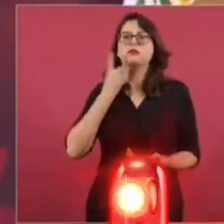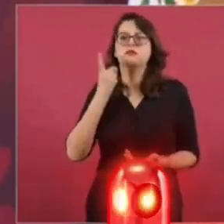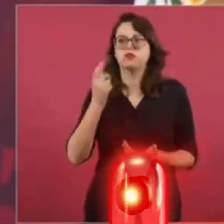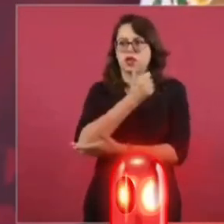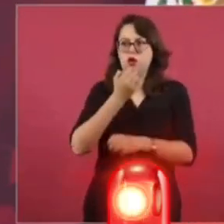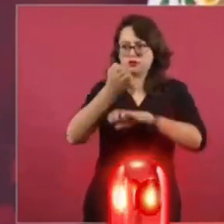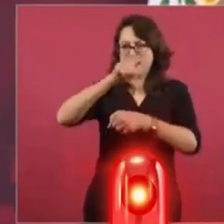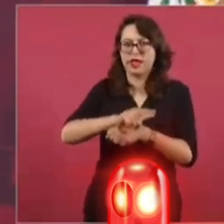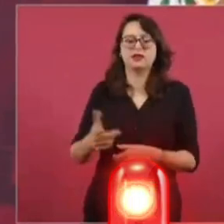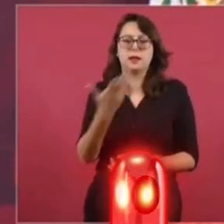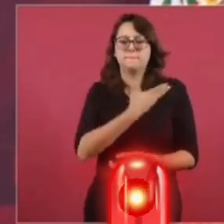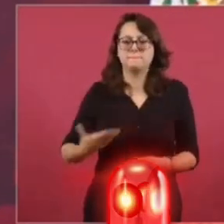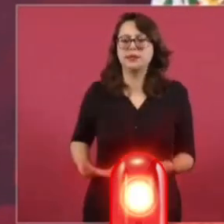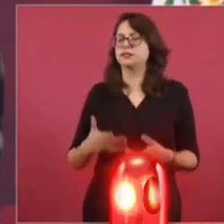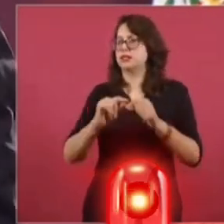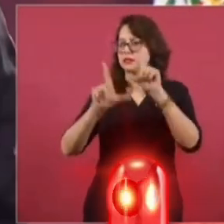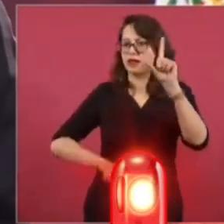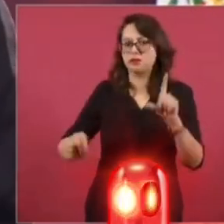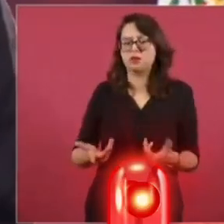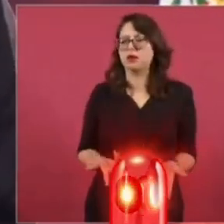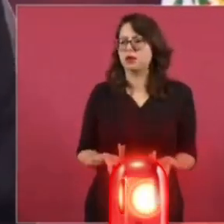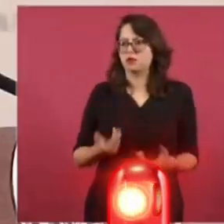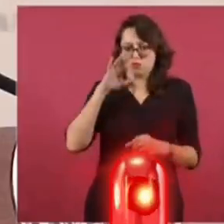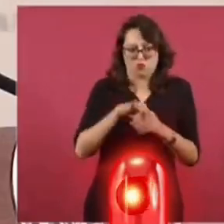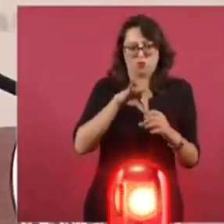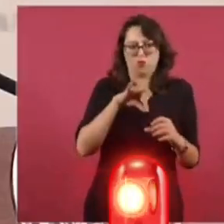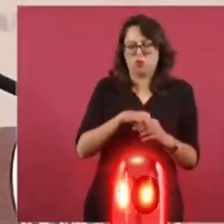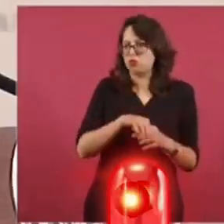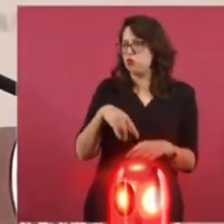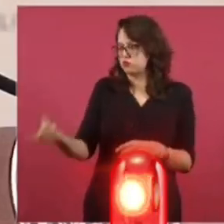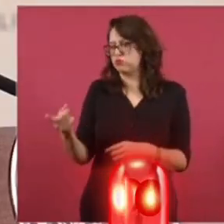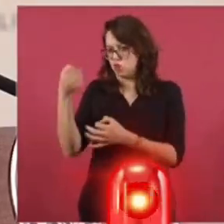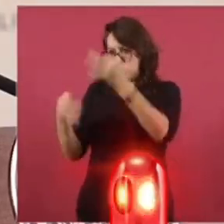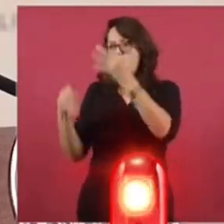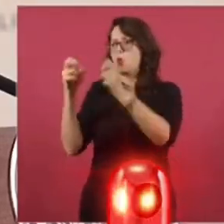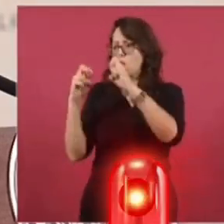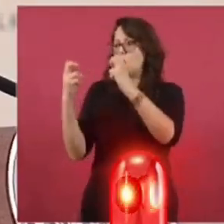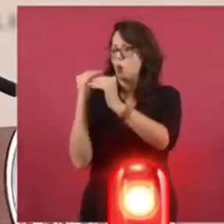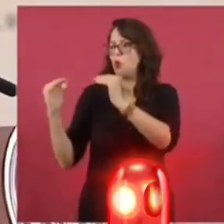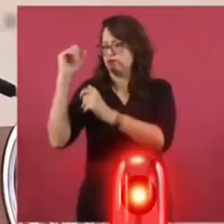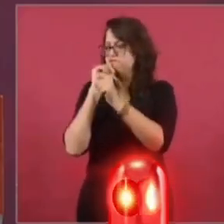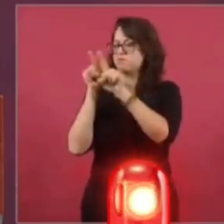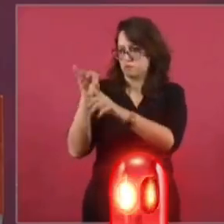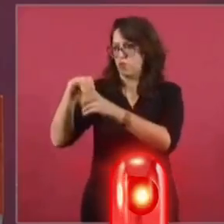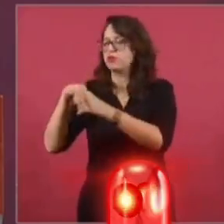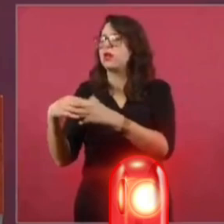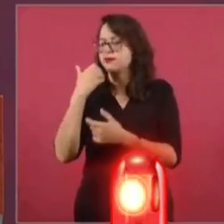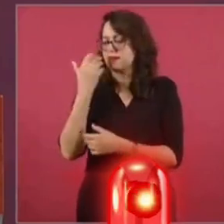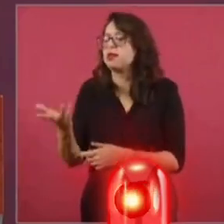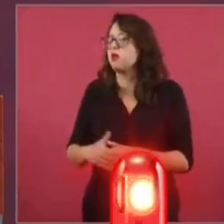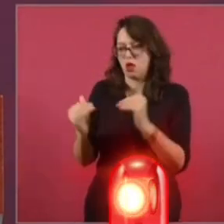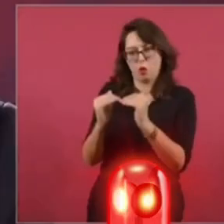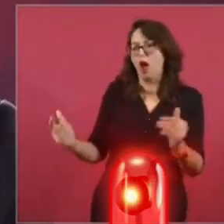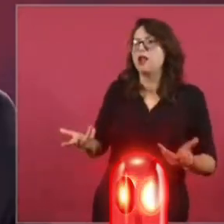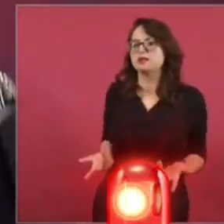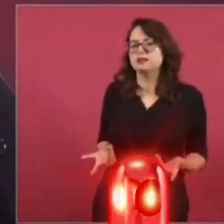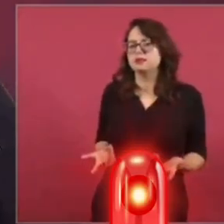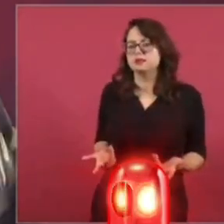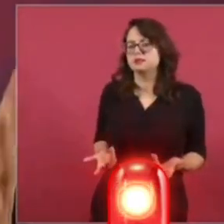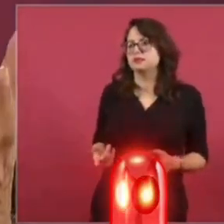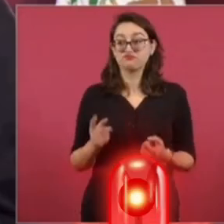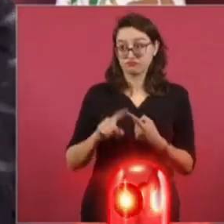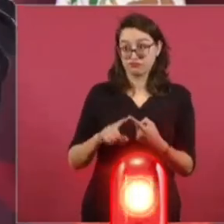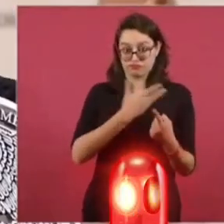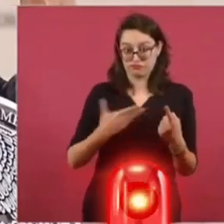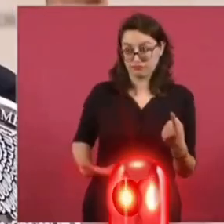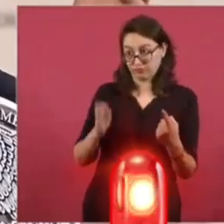diputado local, así como voy a elegir al presidente de la República, ¿por qué no voy a poder elegir a un juez, a un magistrado, ministro, si tiene que ver con la